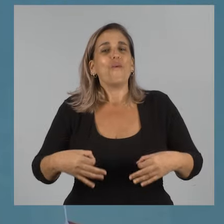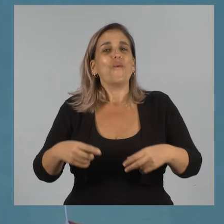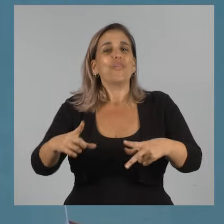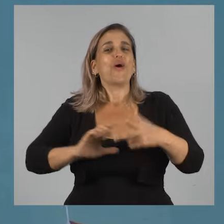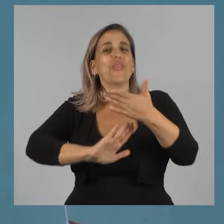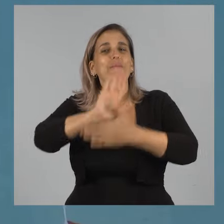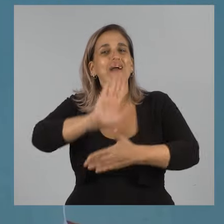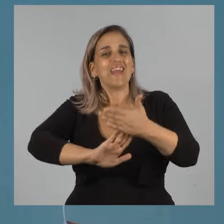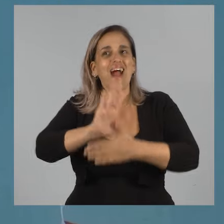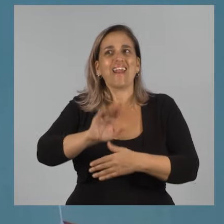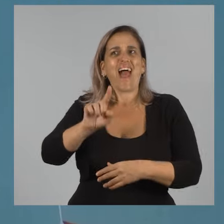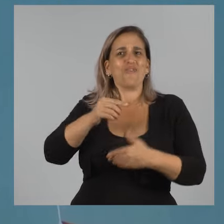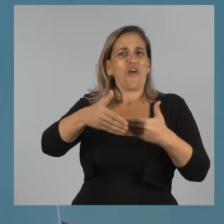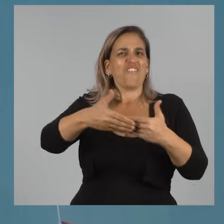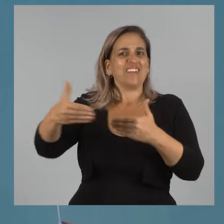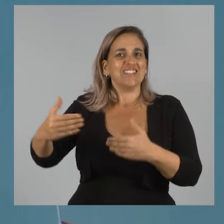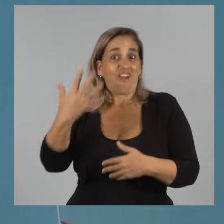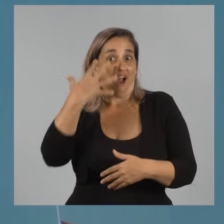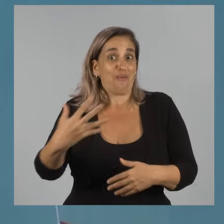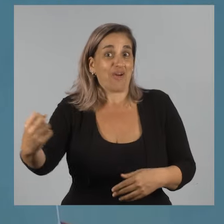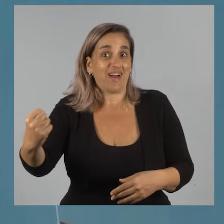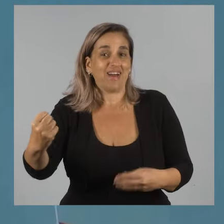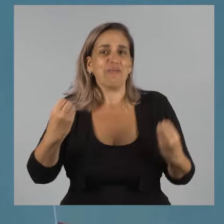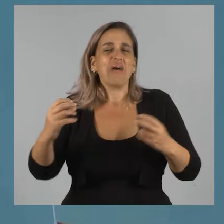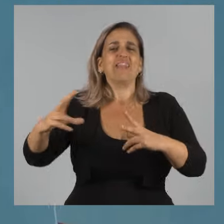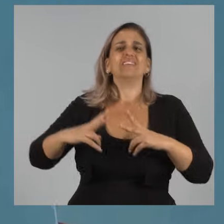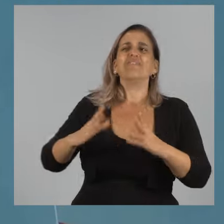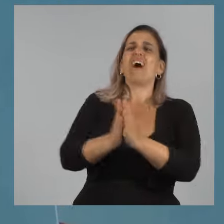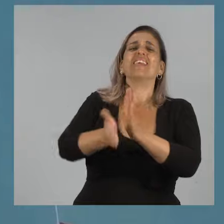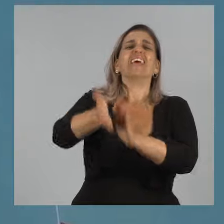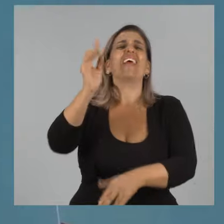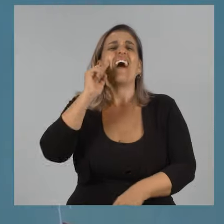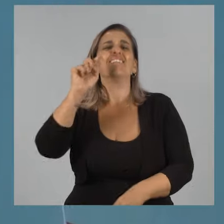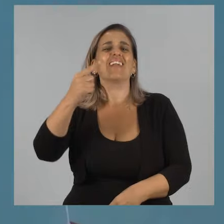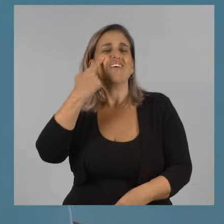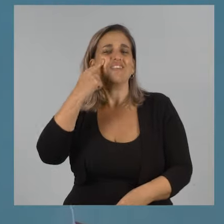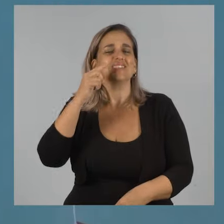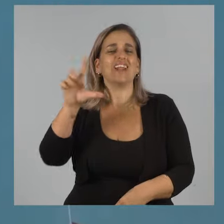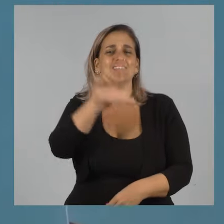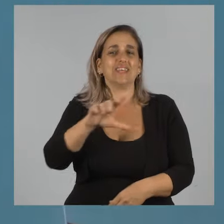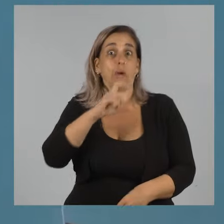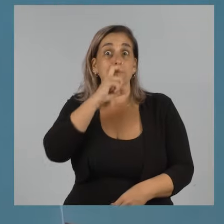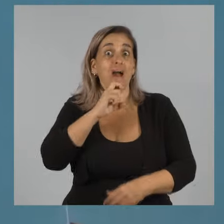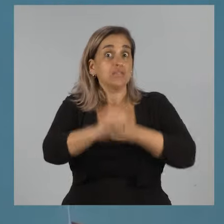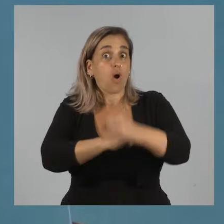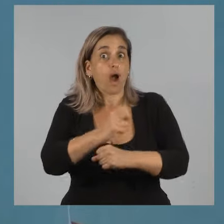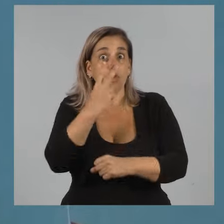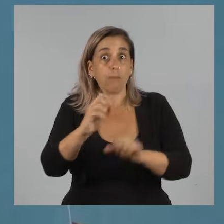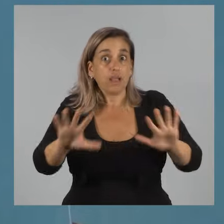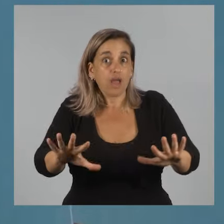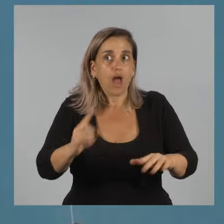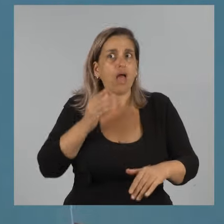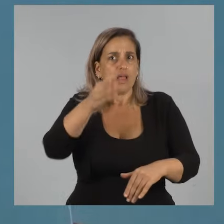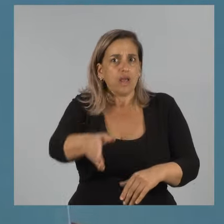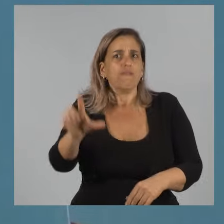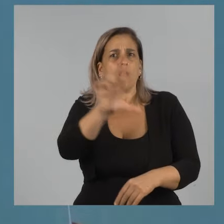Y en la mañana vinieron algunos vecinos a buscarme, a decirme, tenés que ir a ver el liceo. 2010, marzo del 2010. Tenés que ir